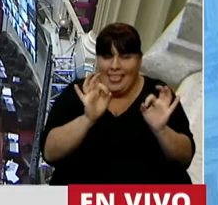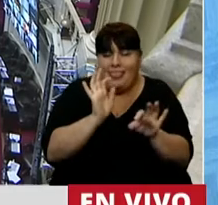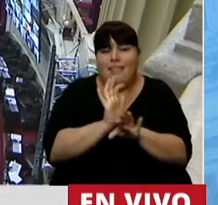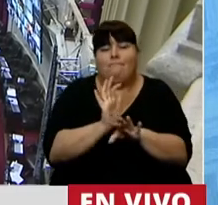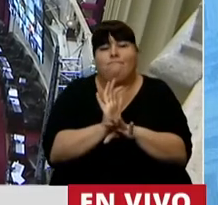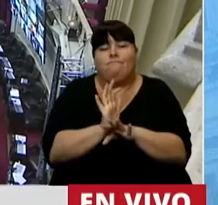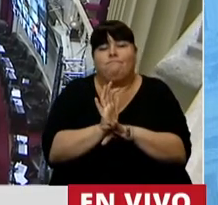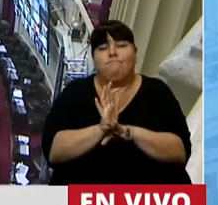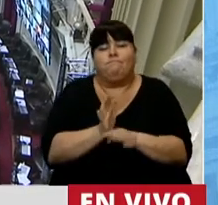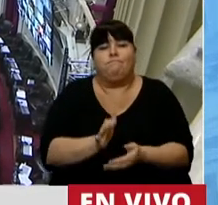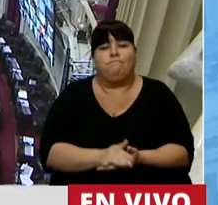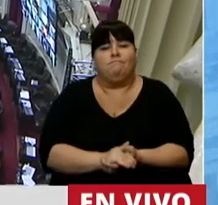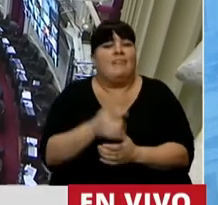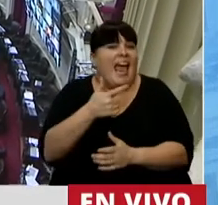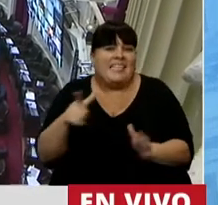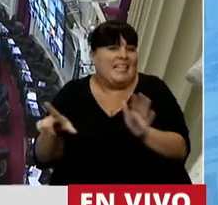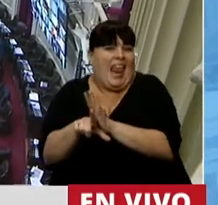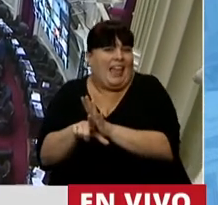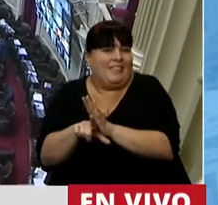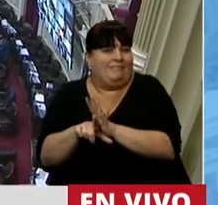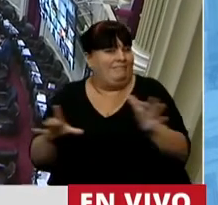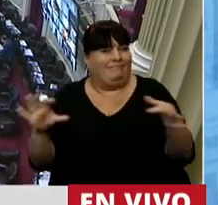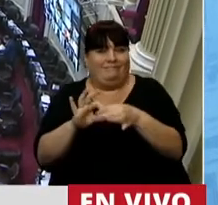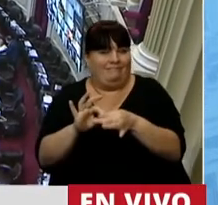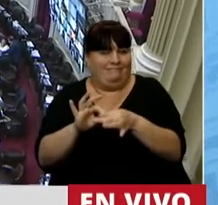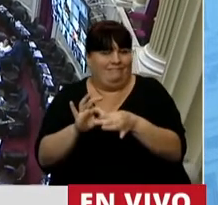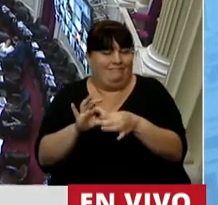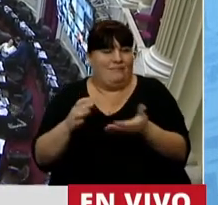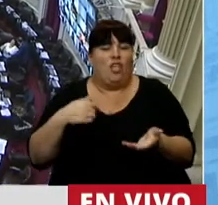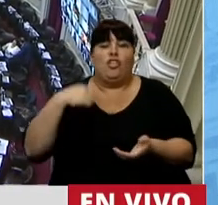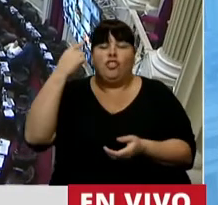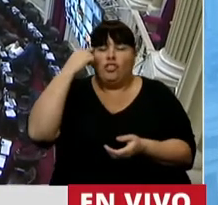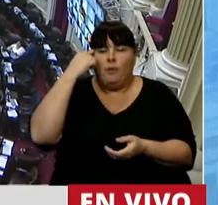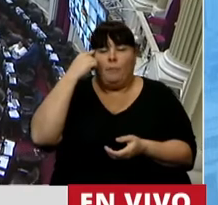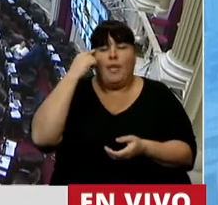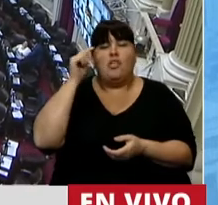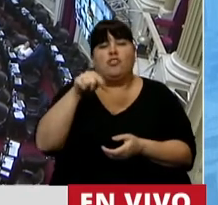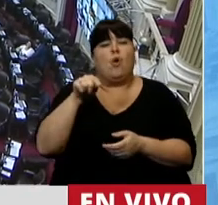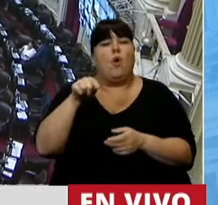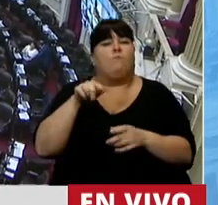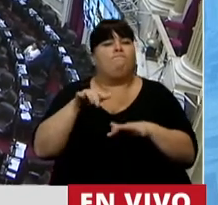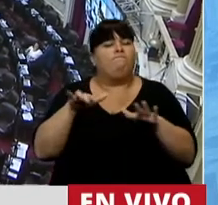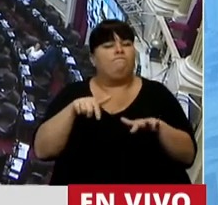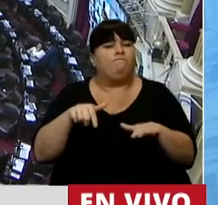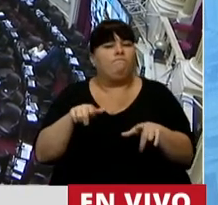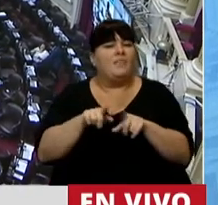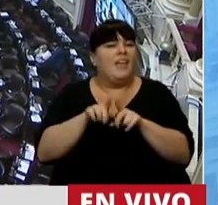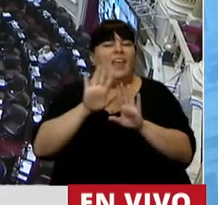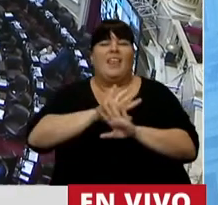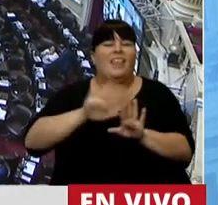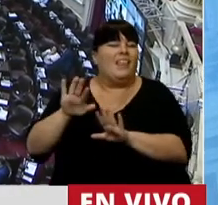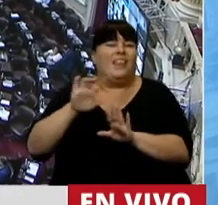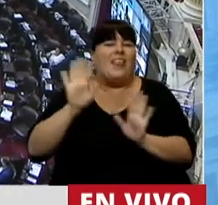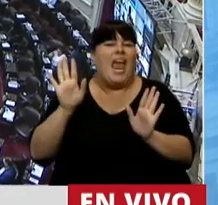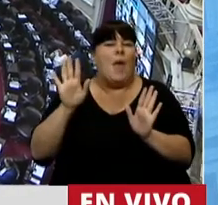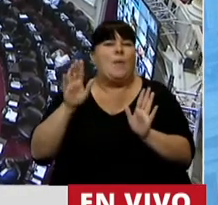es la legalización. Creo que se trata de un hecho que debe ser dejado fuera